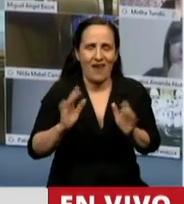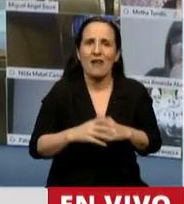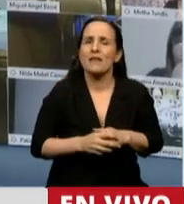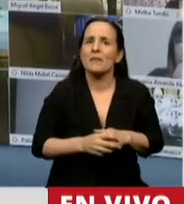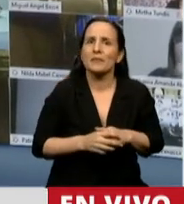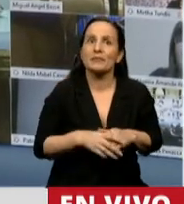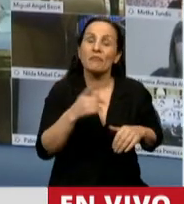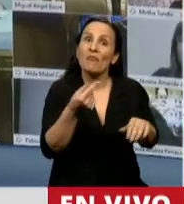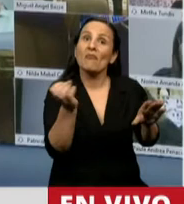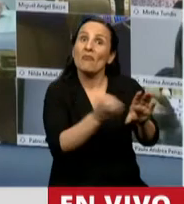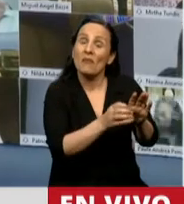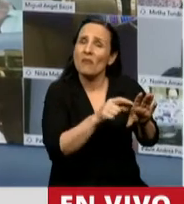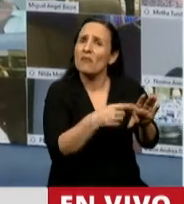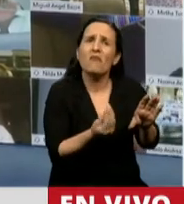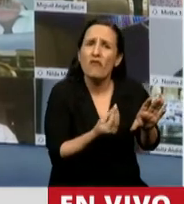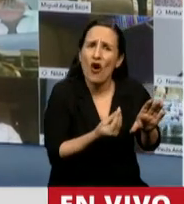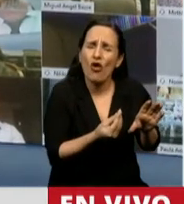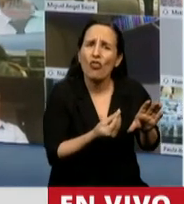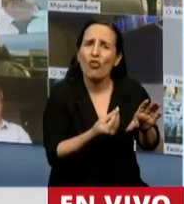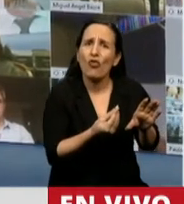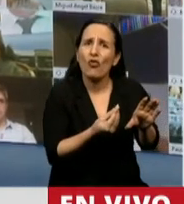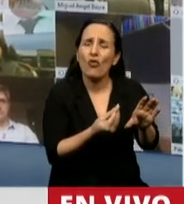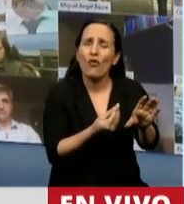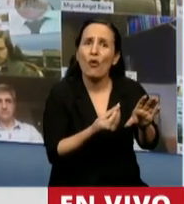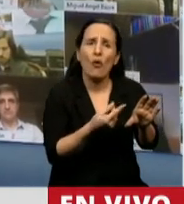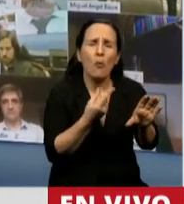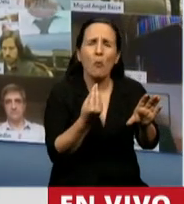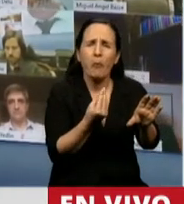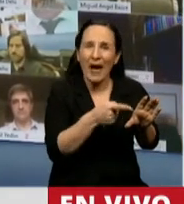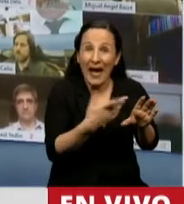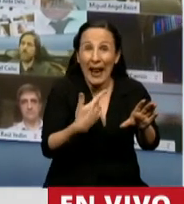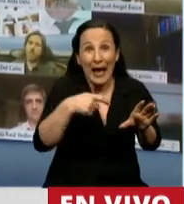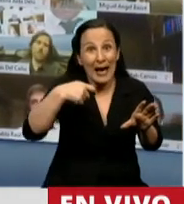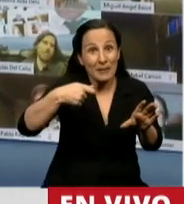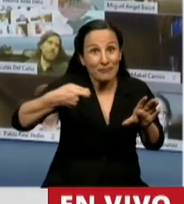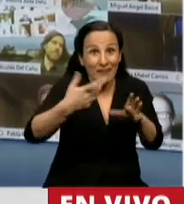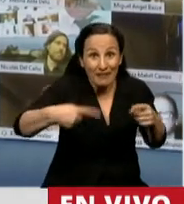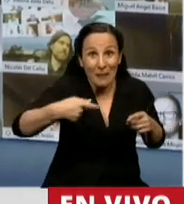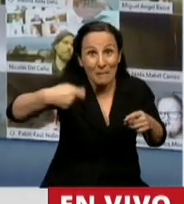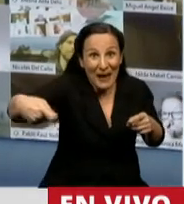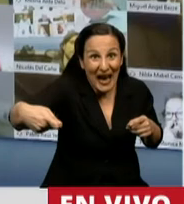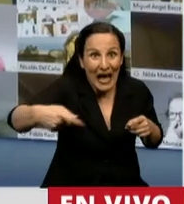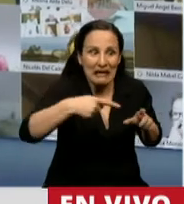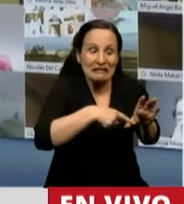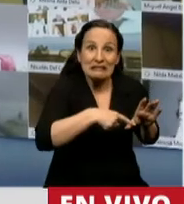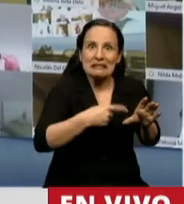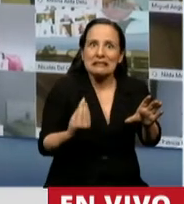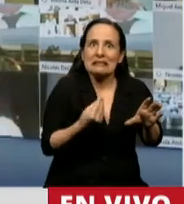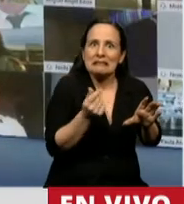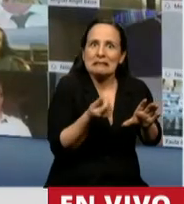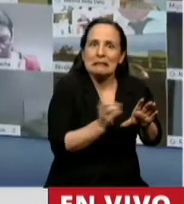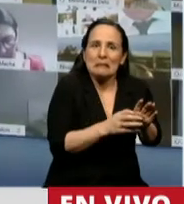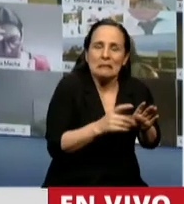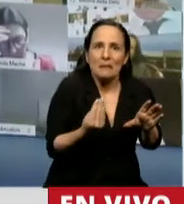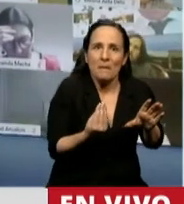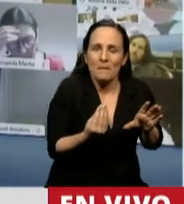definitiva venían a formar para poder cumplir con este programa estaban dando por